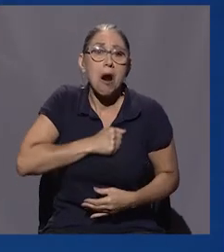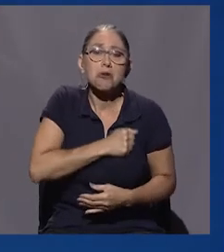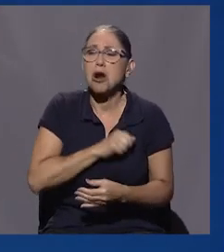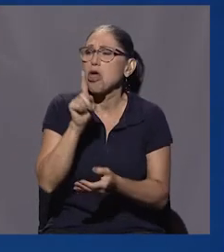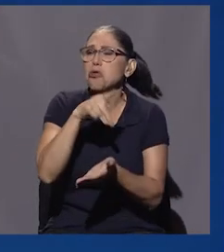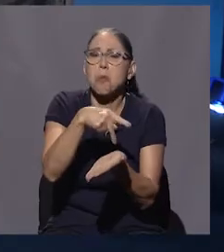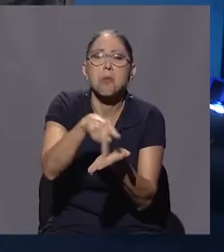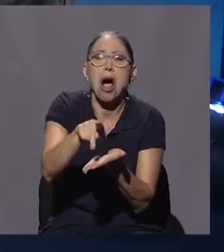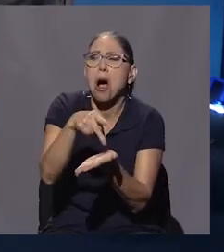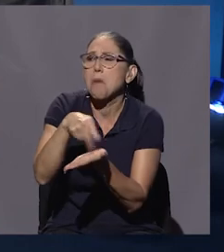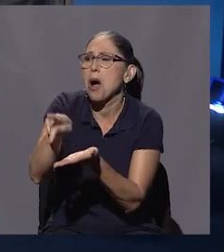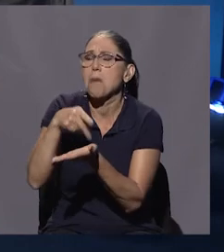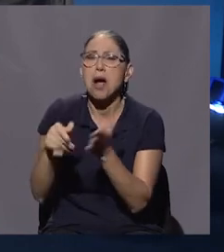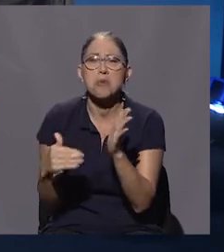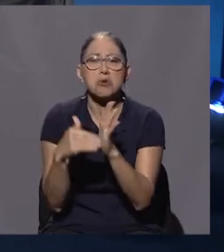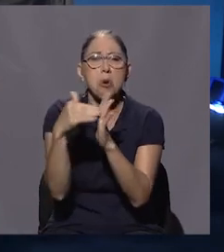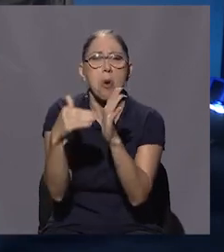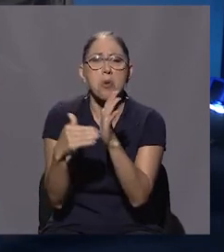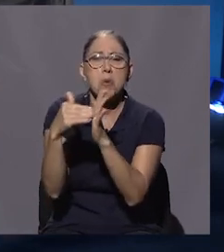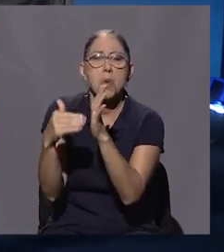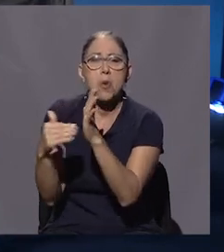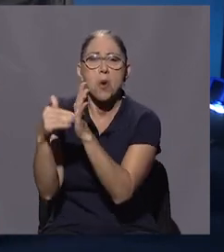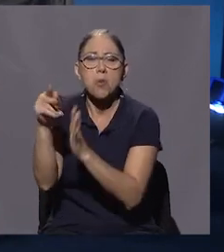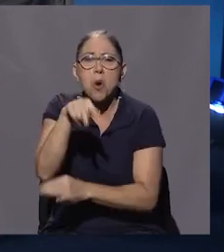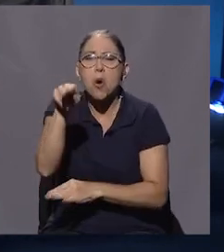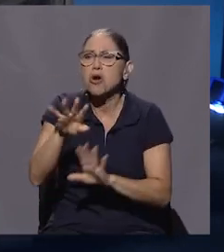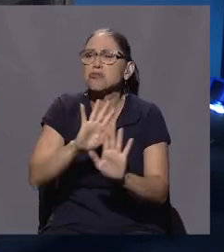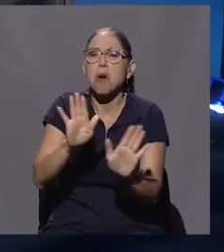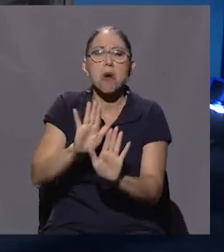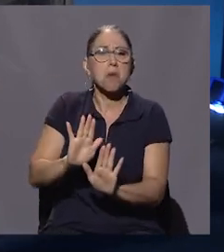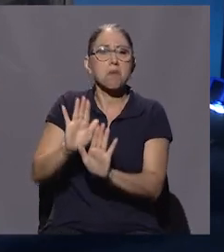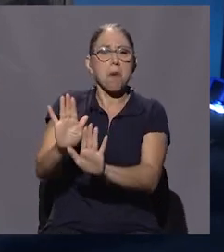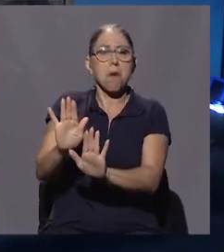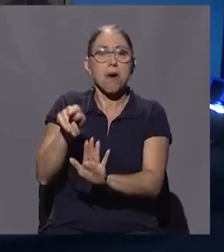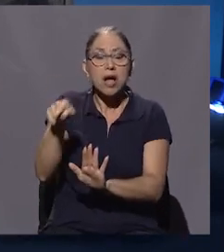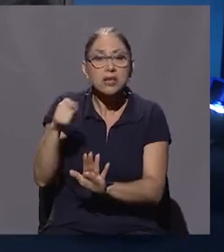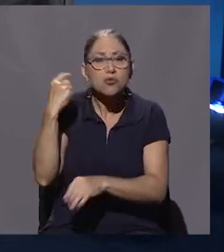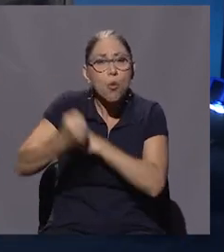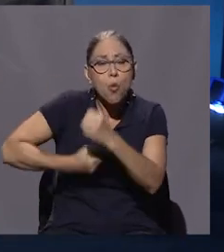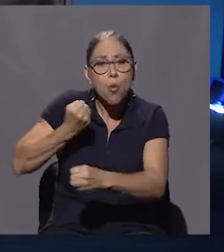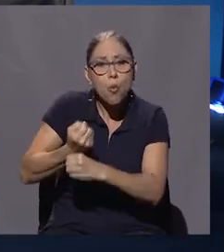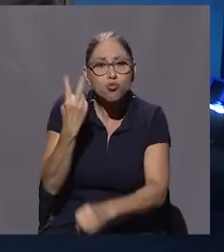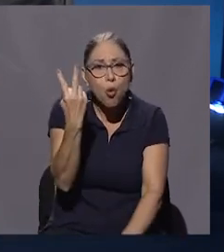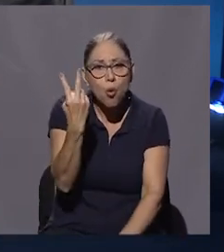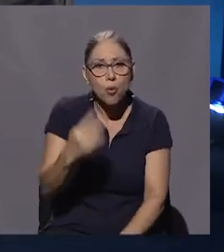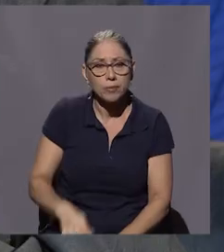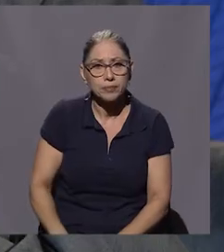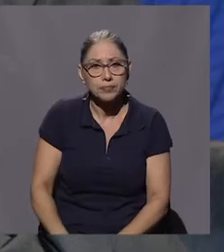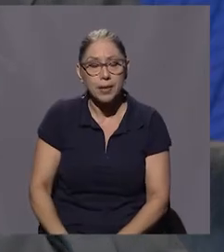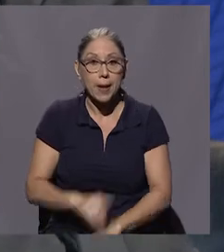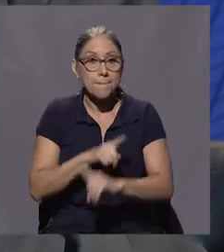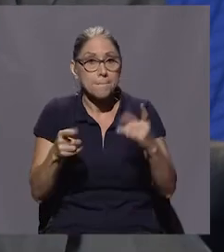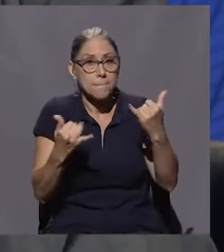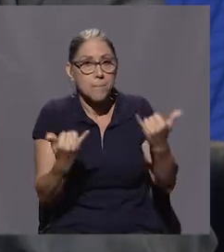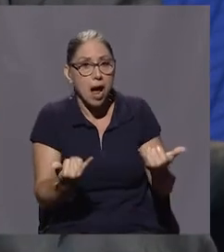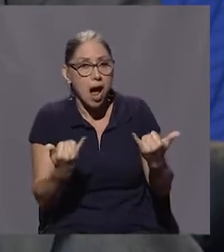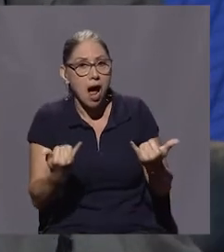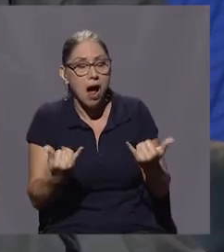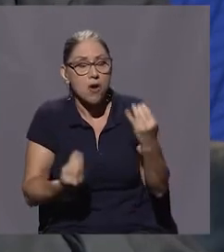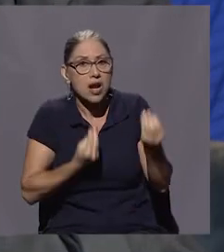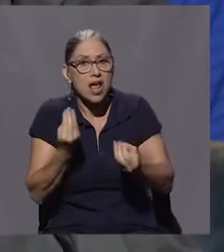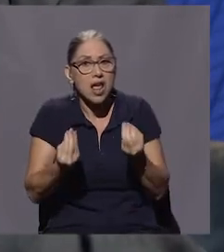y miles y miles de millones. Y esto estoy diciéndolo desde hace apenas dos años. Pero ahora